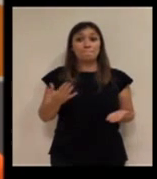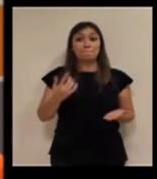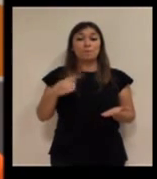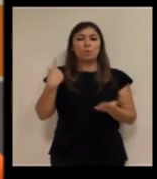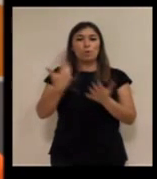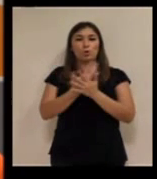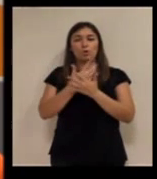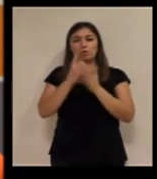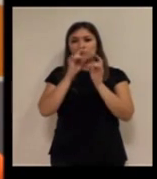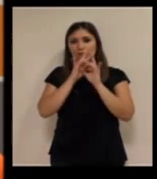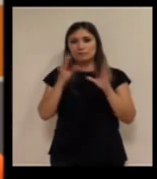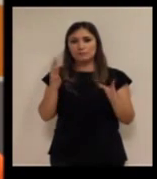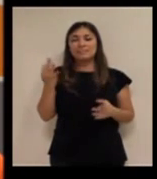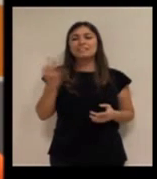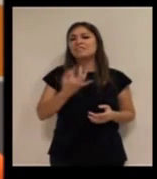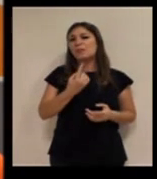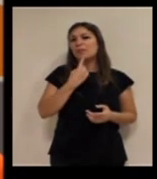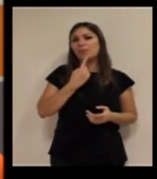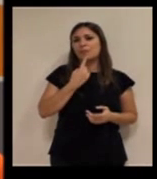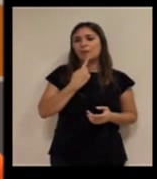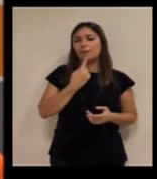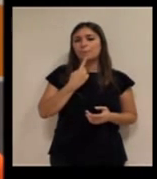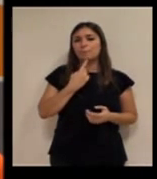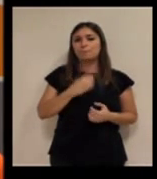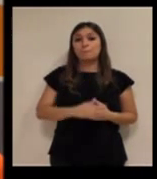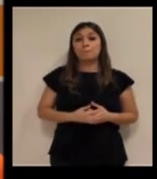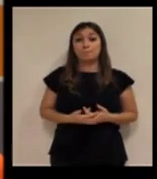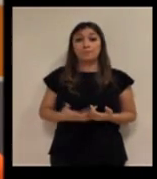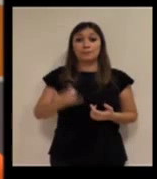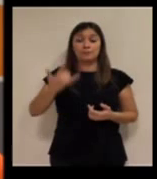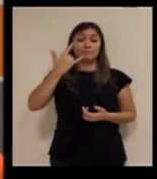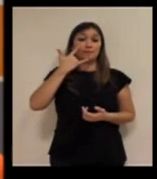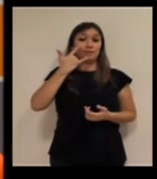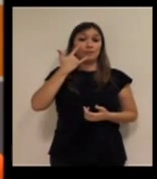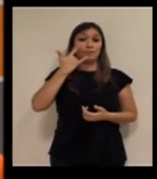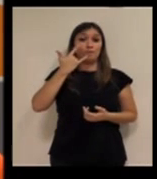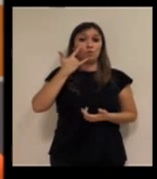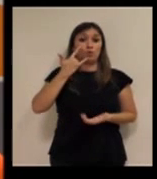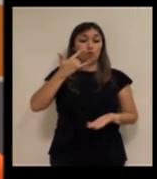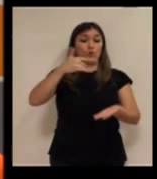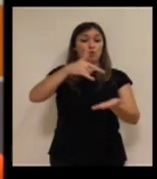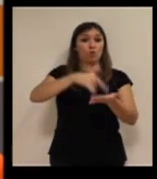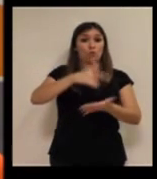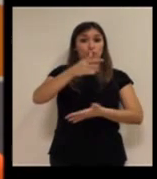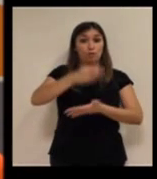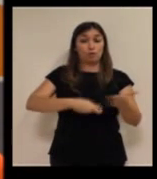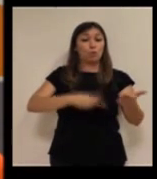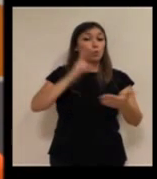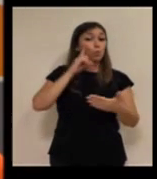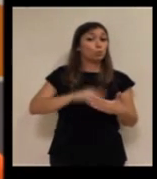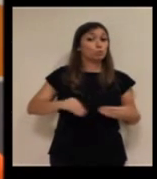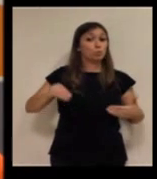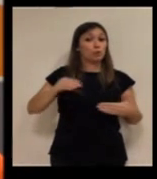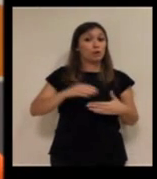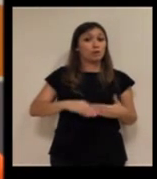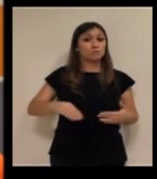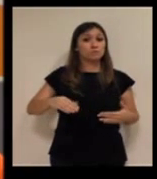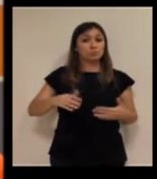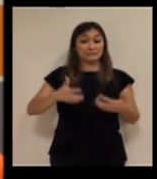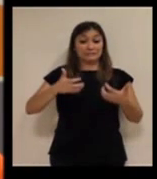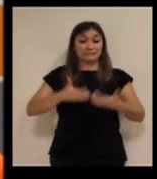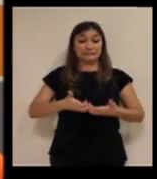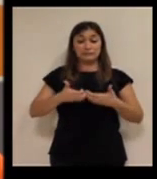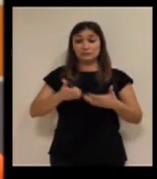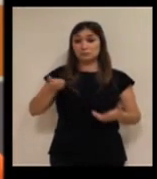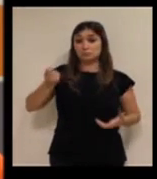sentido nos lo aclaró después que se refería al hecho de que la telefonía de cara al usuario los